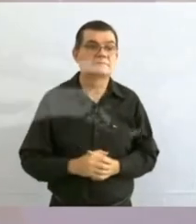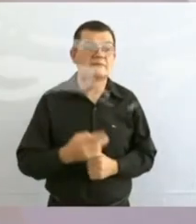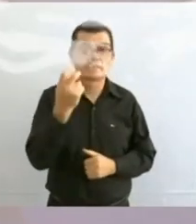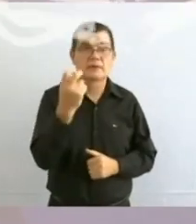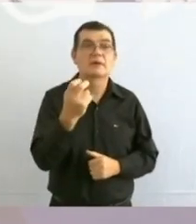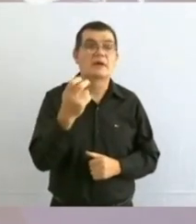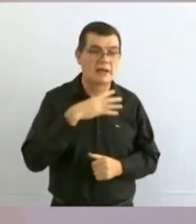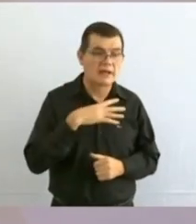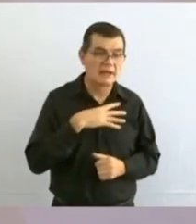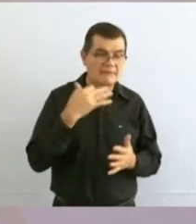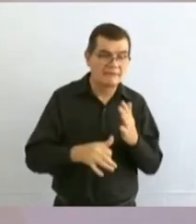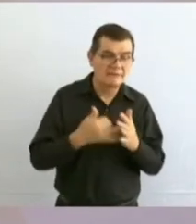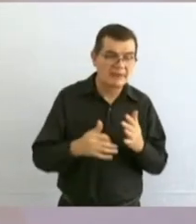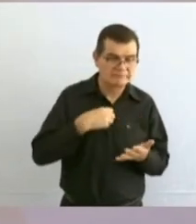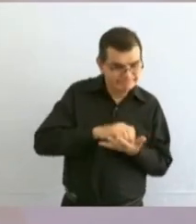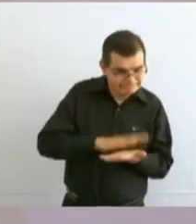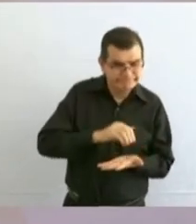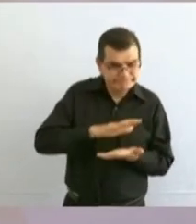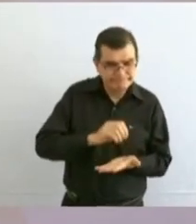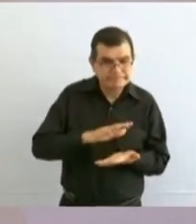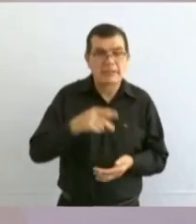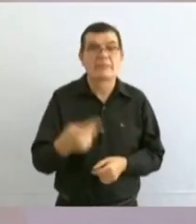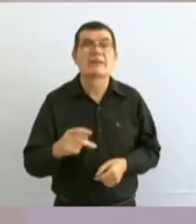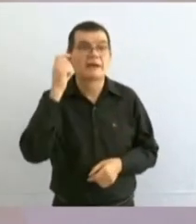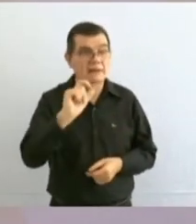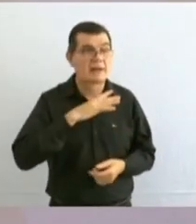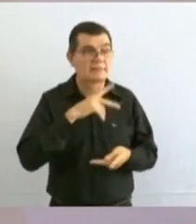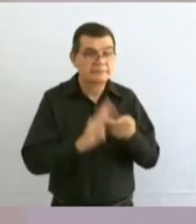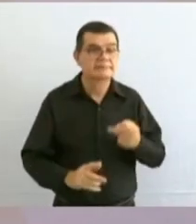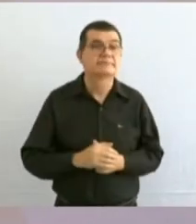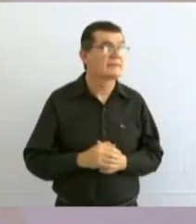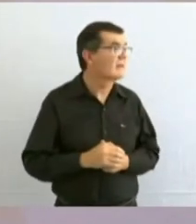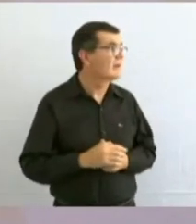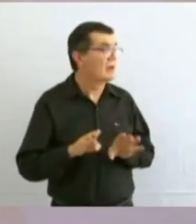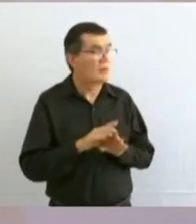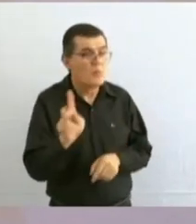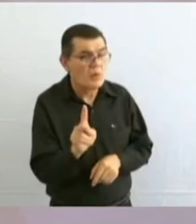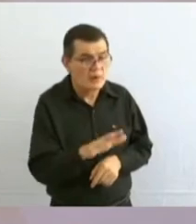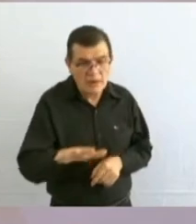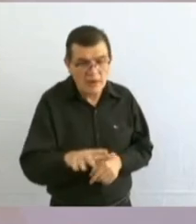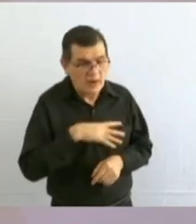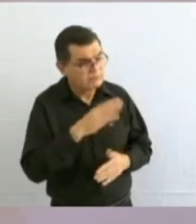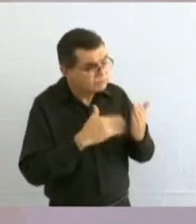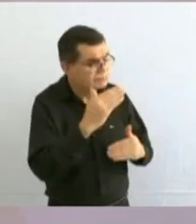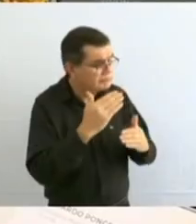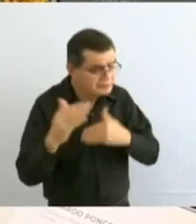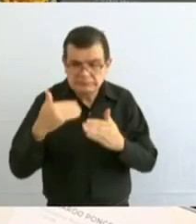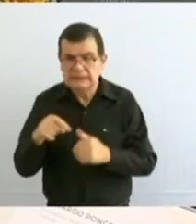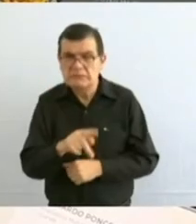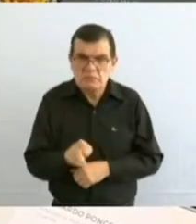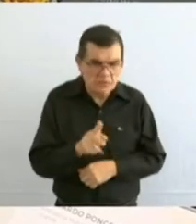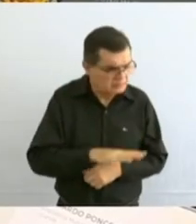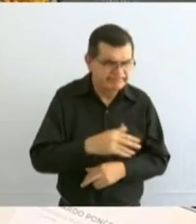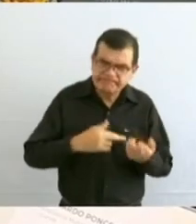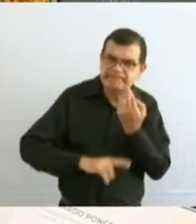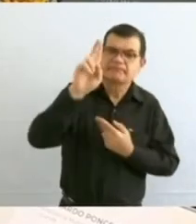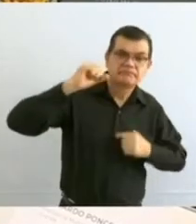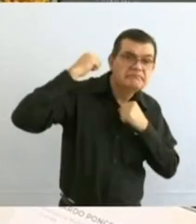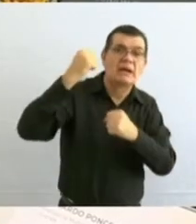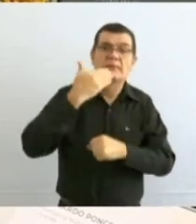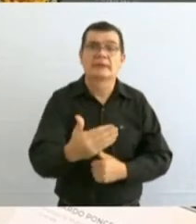Por eso, tenemos una deuda histórica con Guerrero. Este es un pueblo progresista, un pueblo revolucionario,